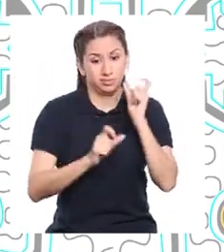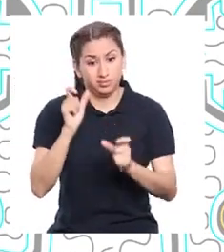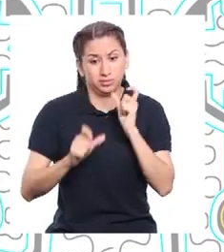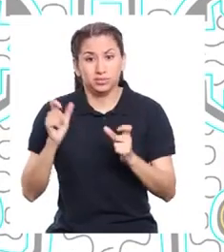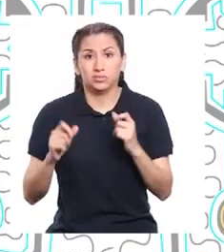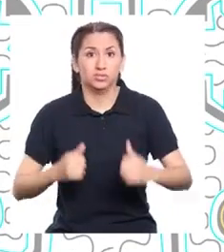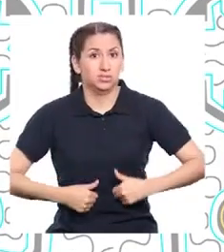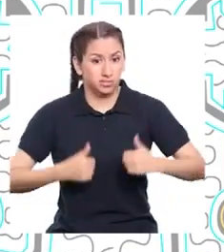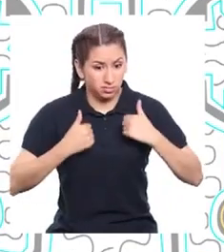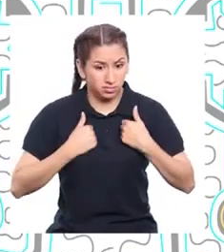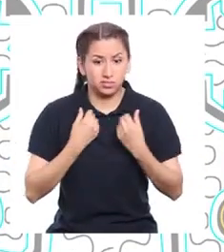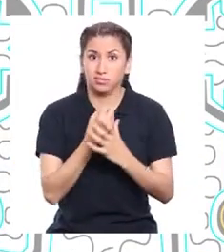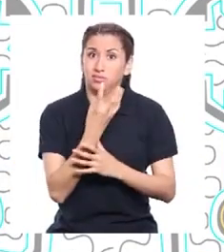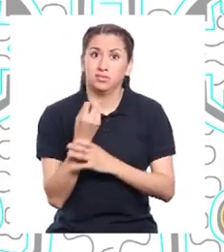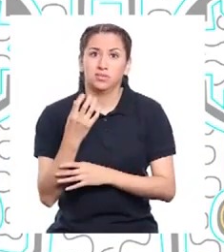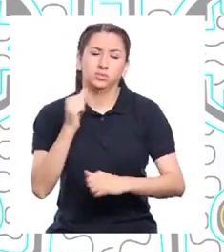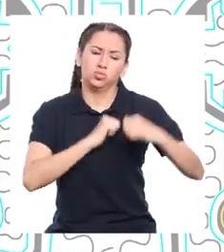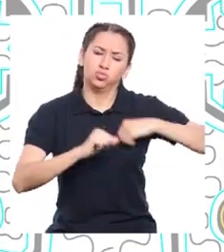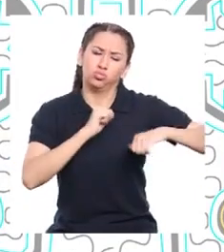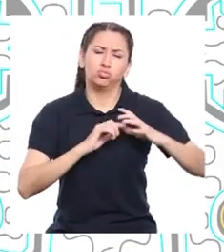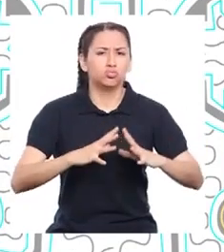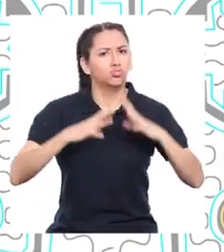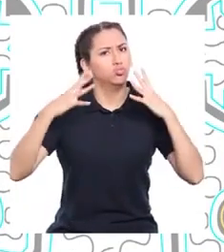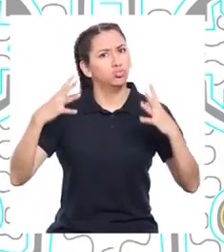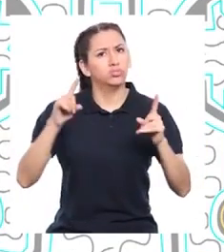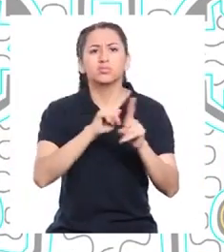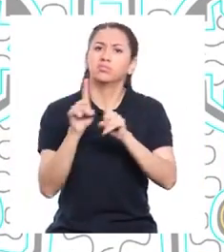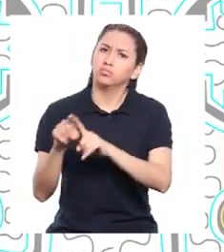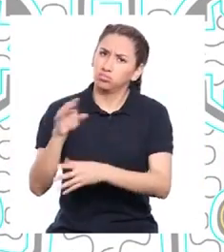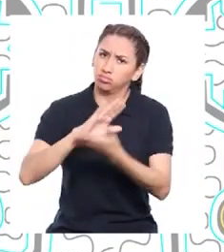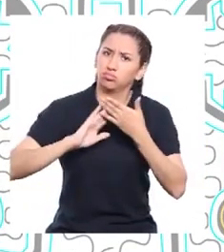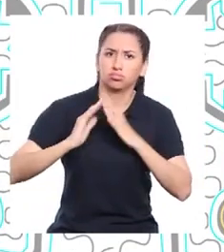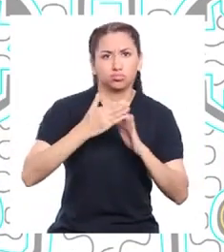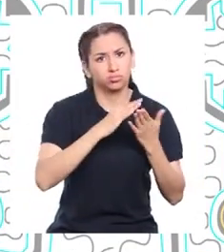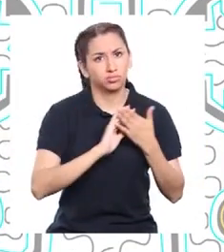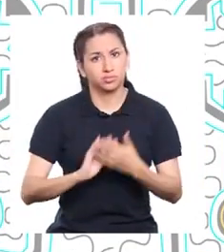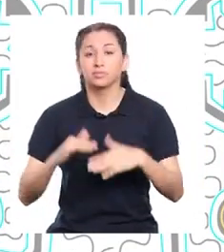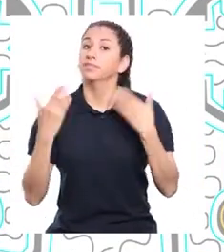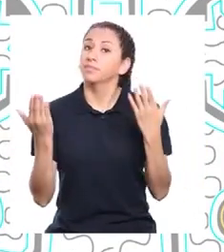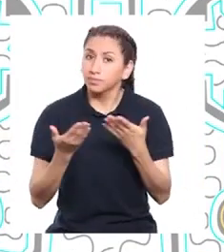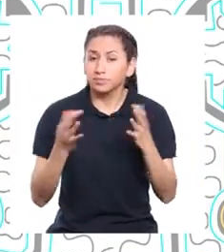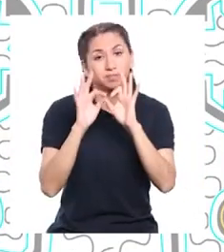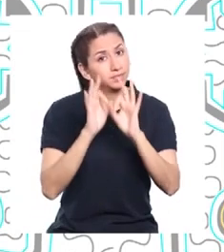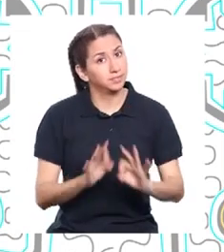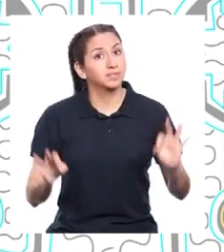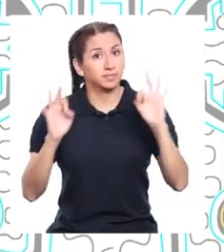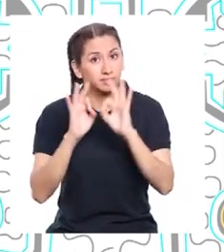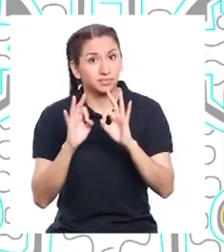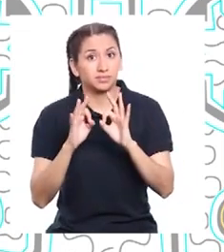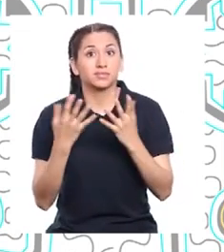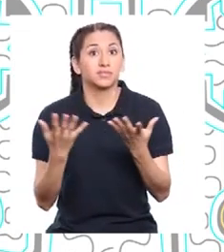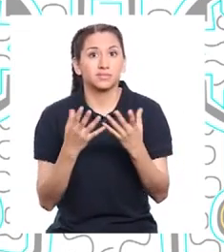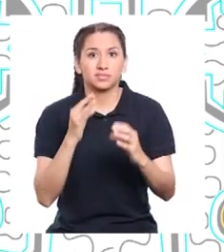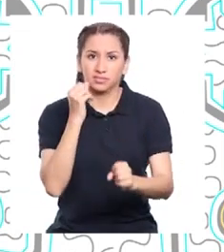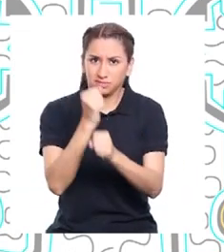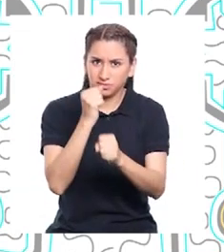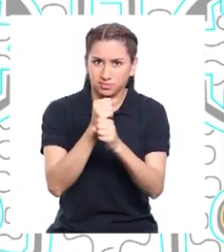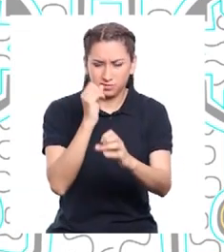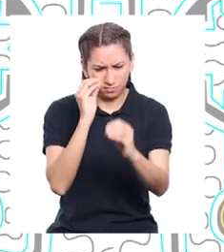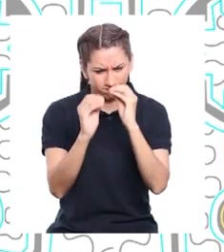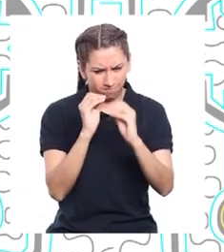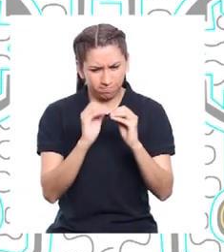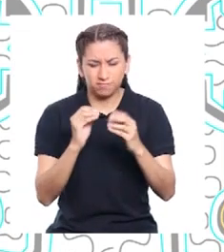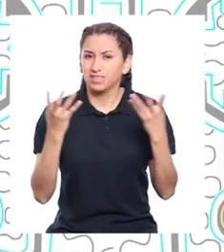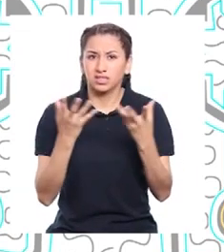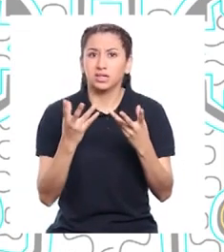seres vivos de muchos lugares del planeta. Y también a nuestra comunidad. Por eso, es importante que elaboremos